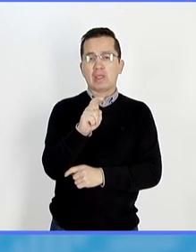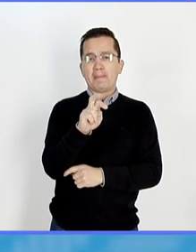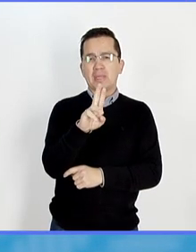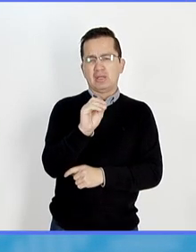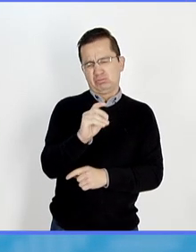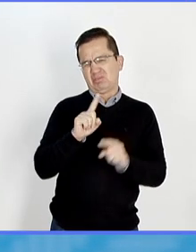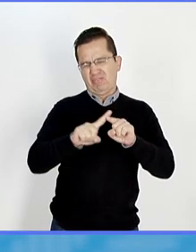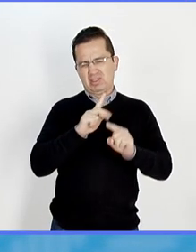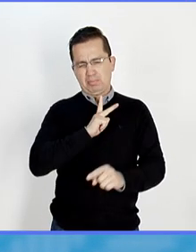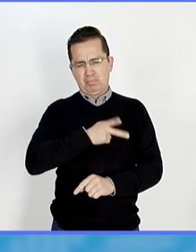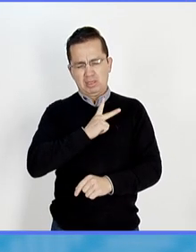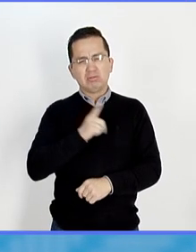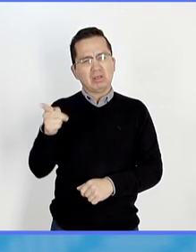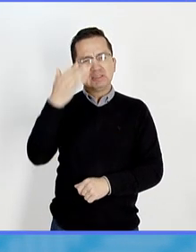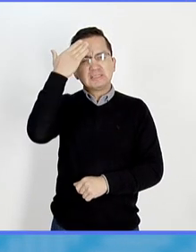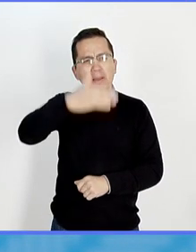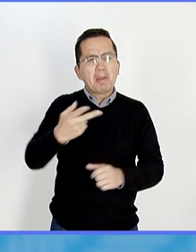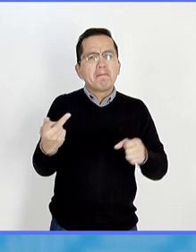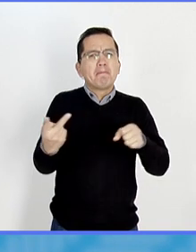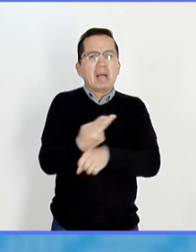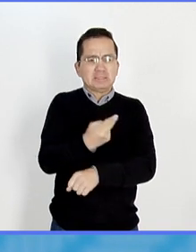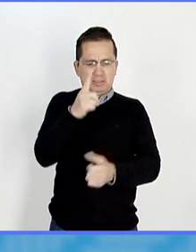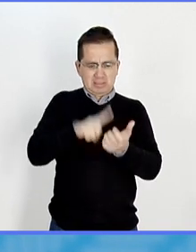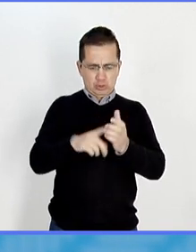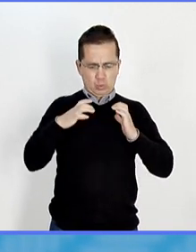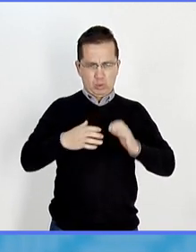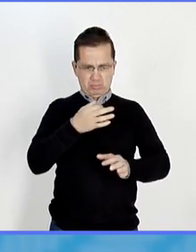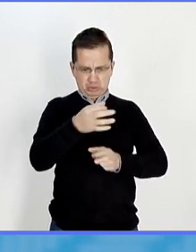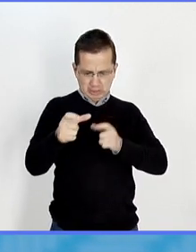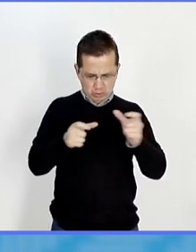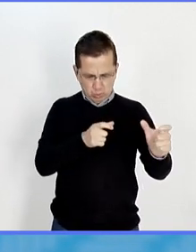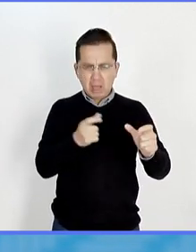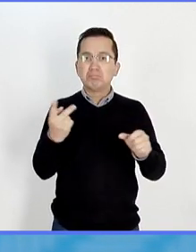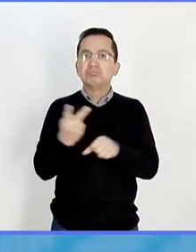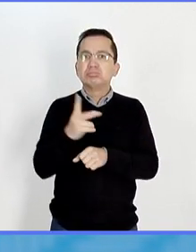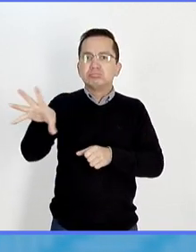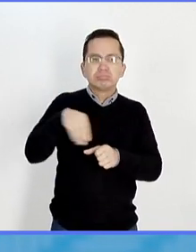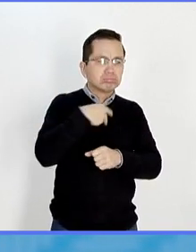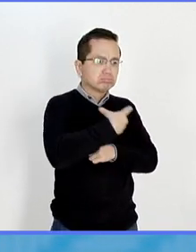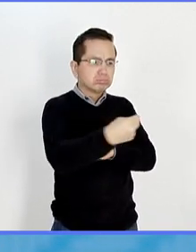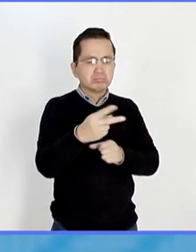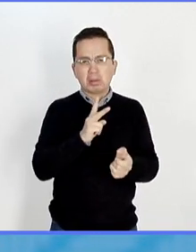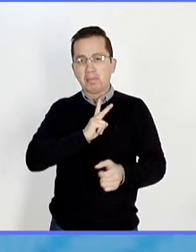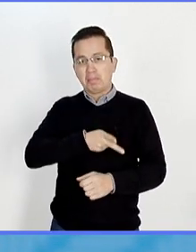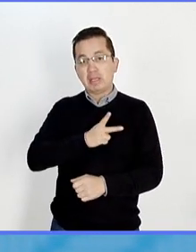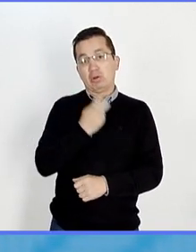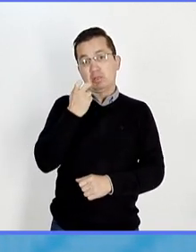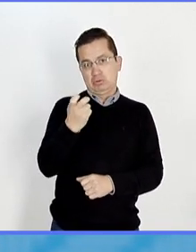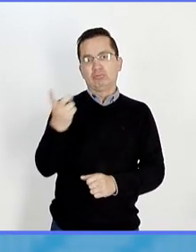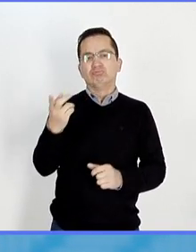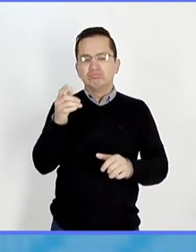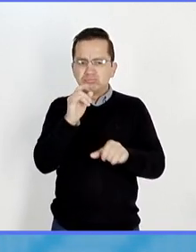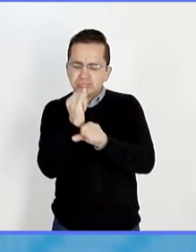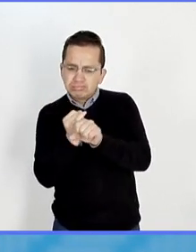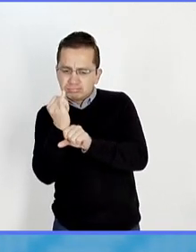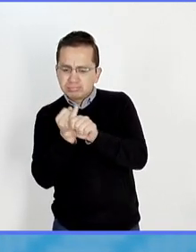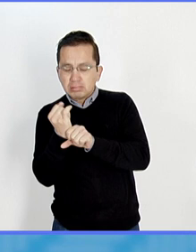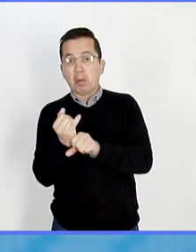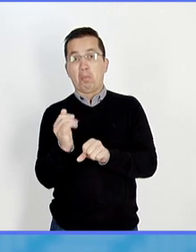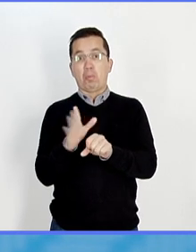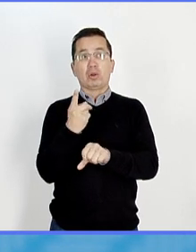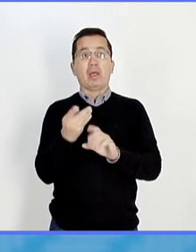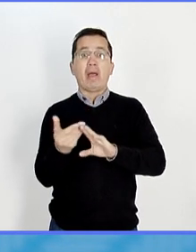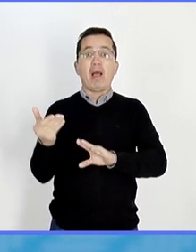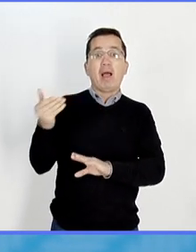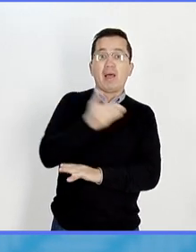interactúan los virus en las células, haciendo importantes aportaciones para la epidemiología. Y bueno, con la llegada de la pandemia por SARS-CoV